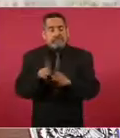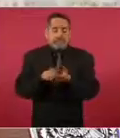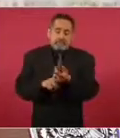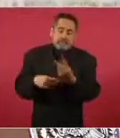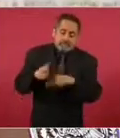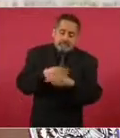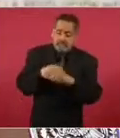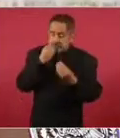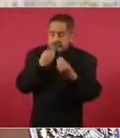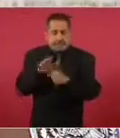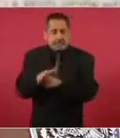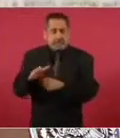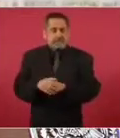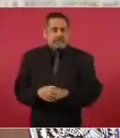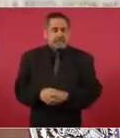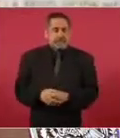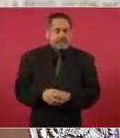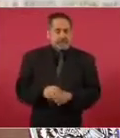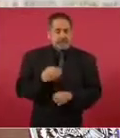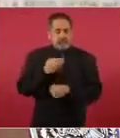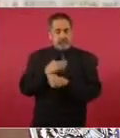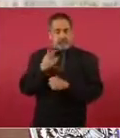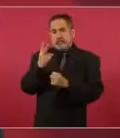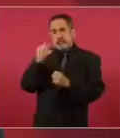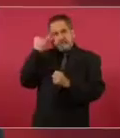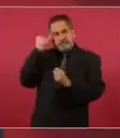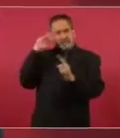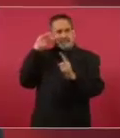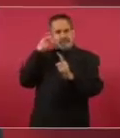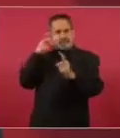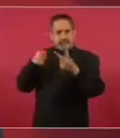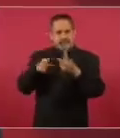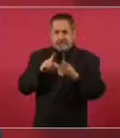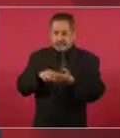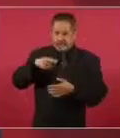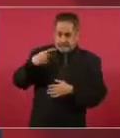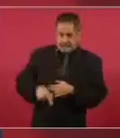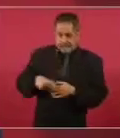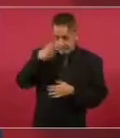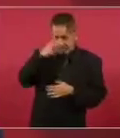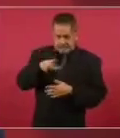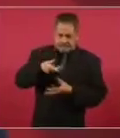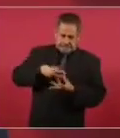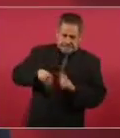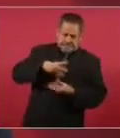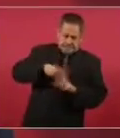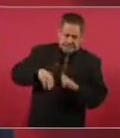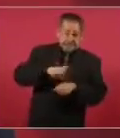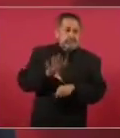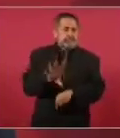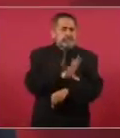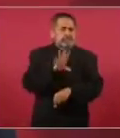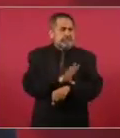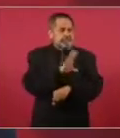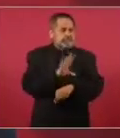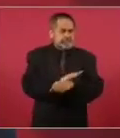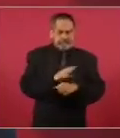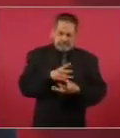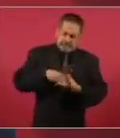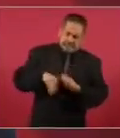Tenemos dos propósitos fundamentales, la autosuficiencia energética y la